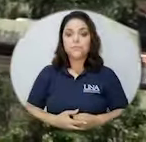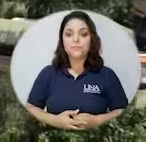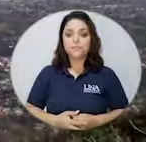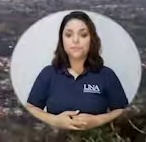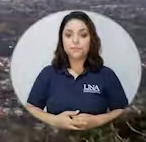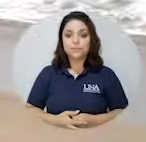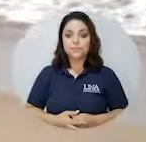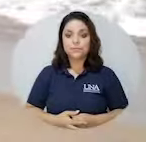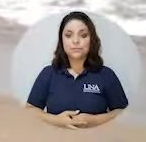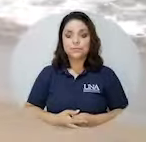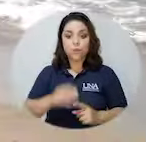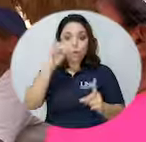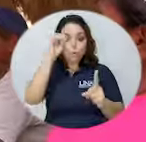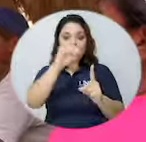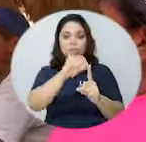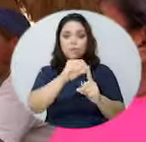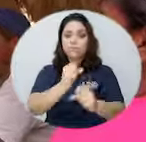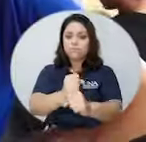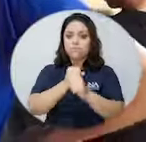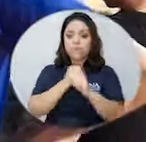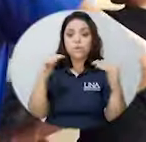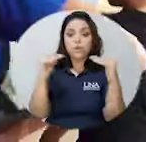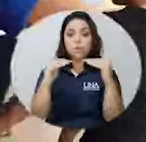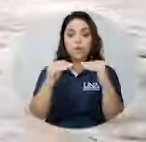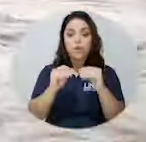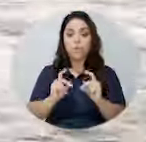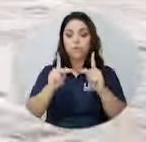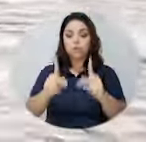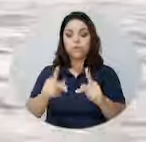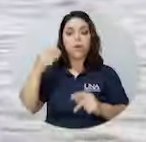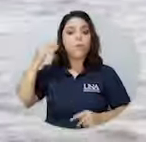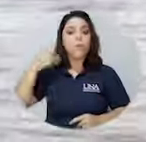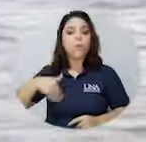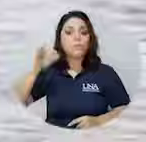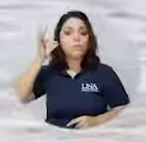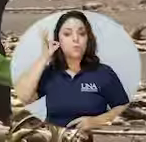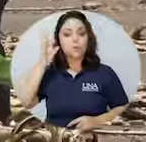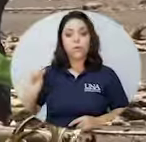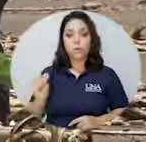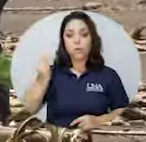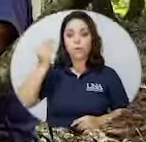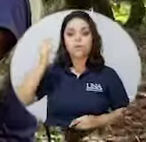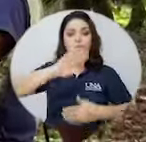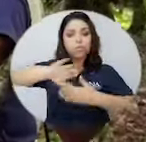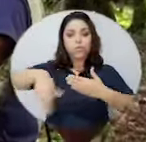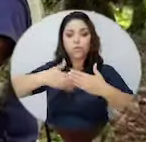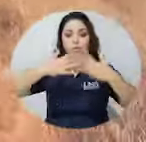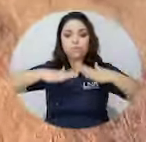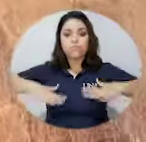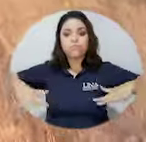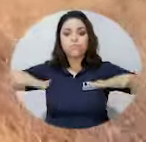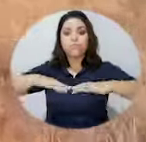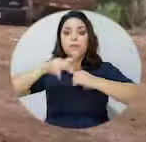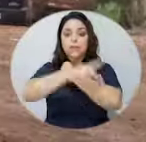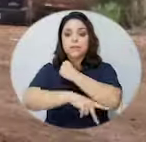Con el objetivo de garantizar igualdad de oportunidades para las y los jóvenes de todas las regiones del país, en especial